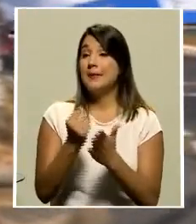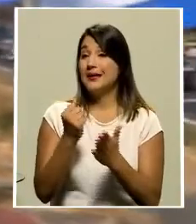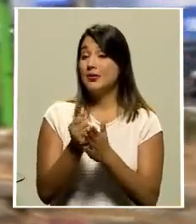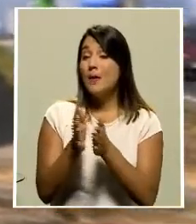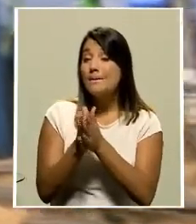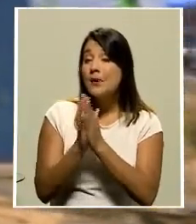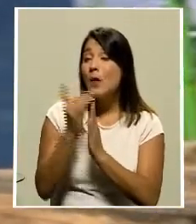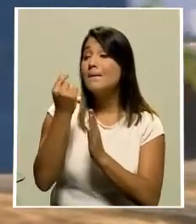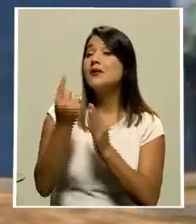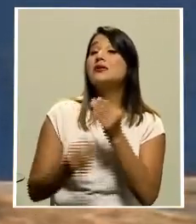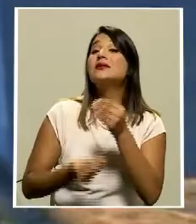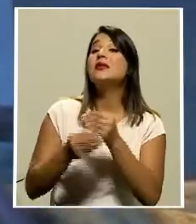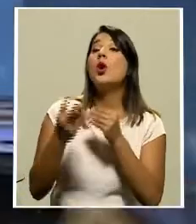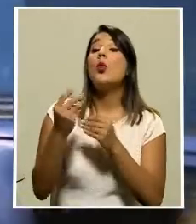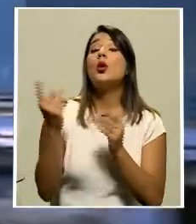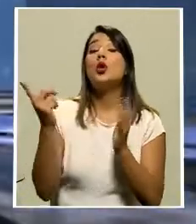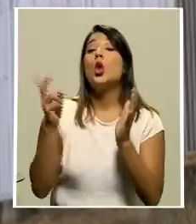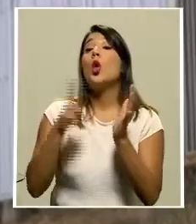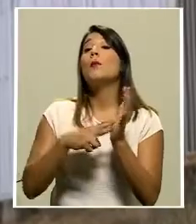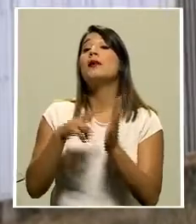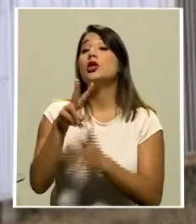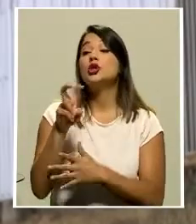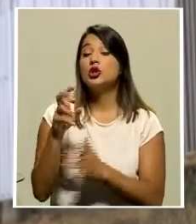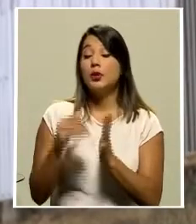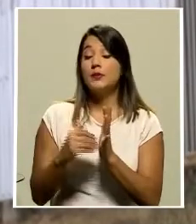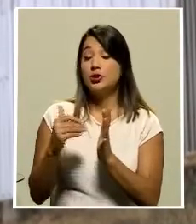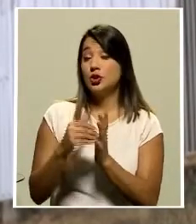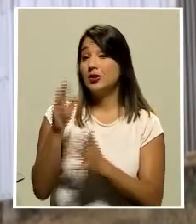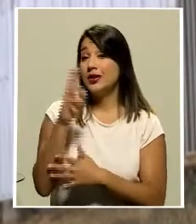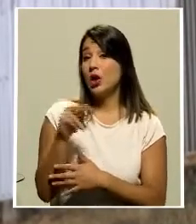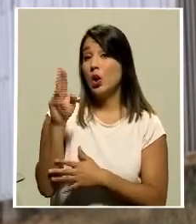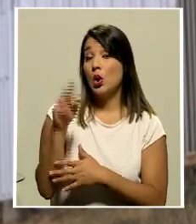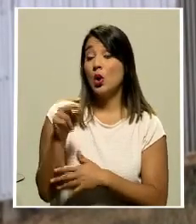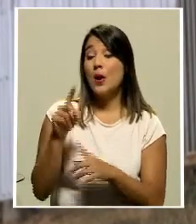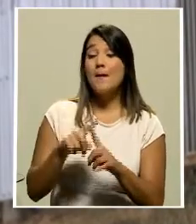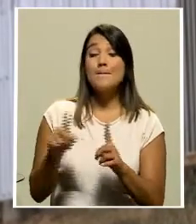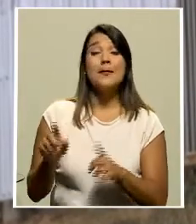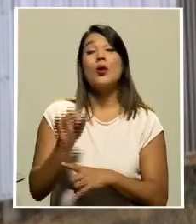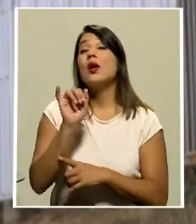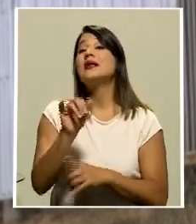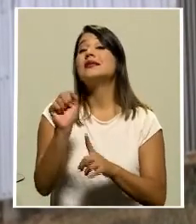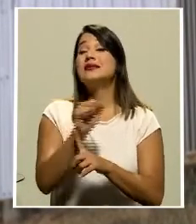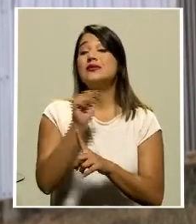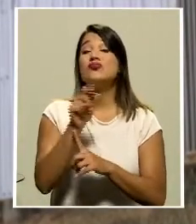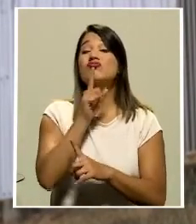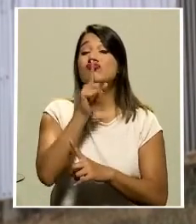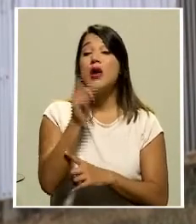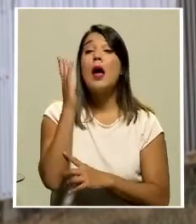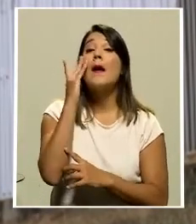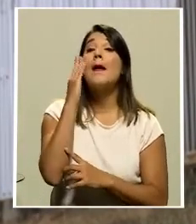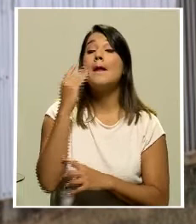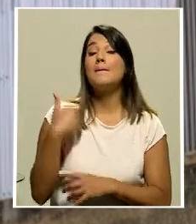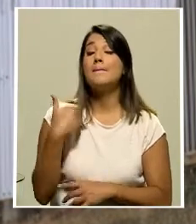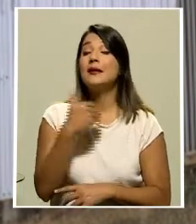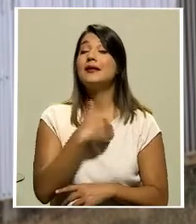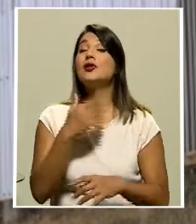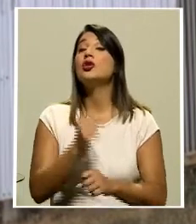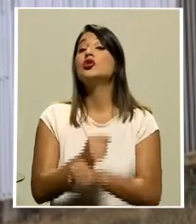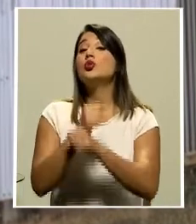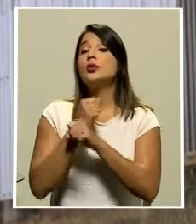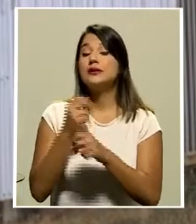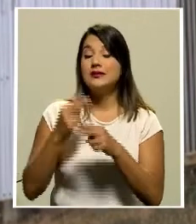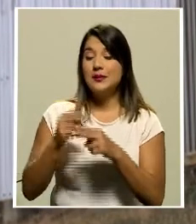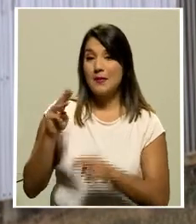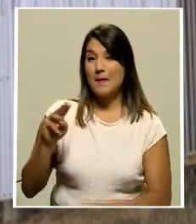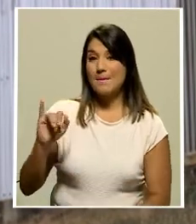extraordinario de 2.200 millones de colones. Sin embargo, esta situación preocupa también al Ministro de Seguridad, Michael Soto.